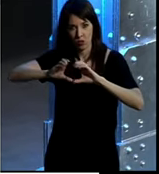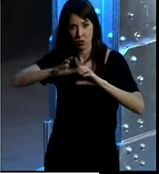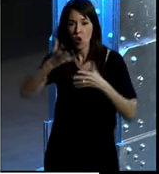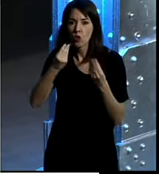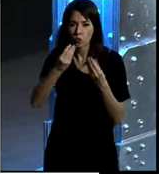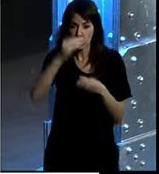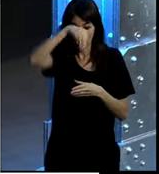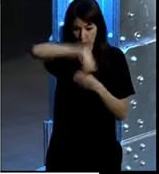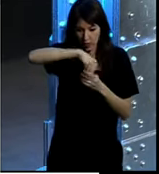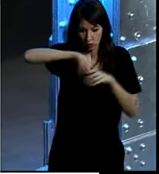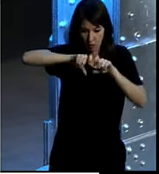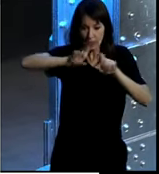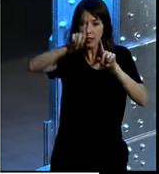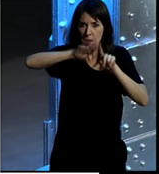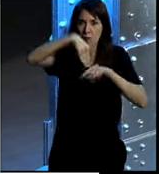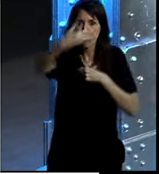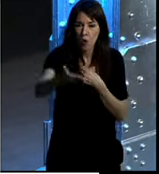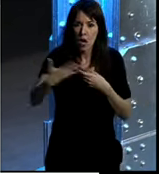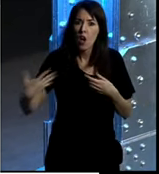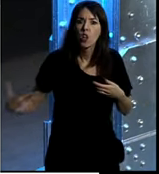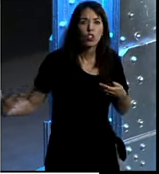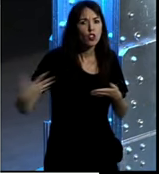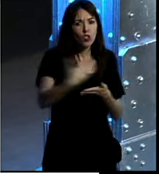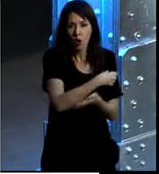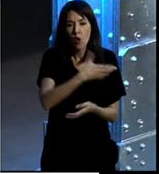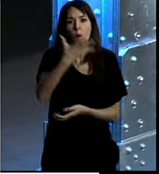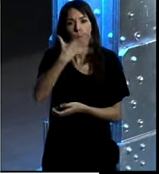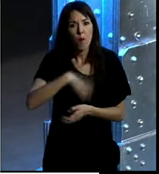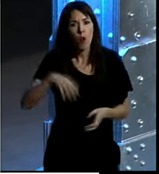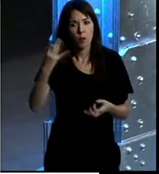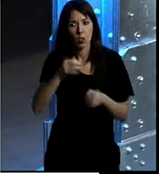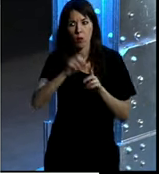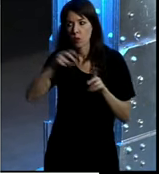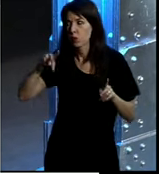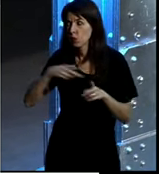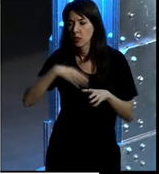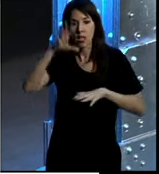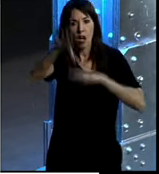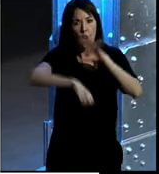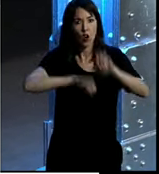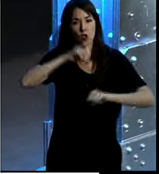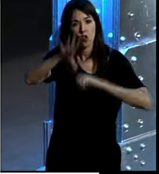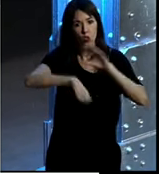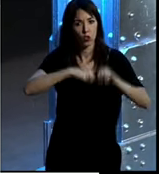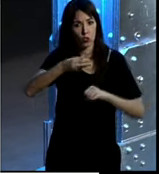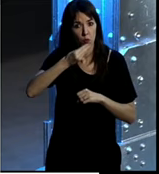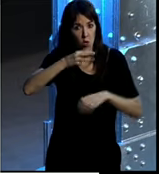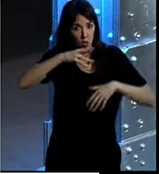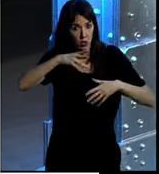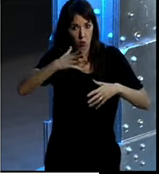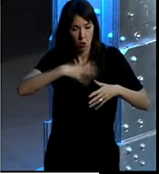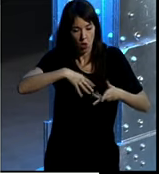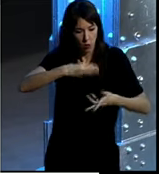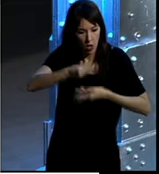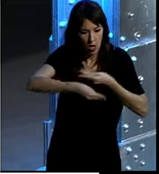interna como externamente, decir, somos todos los que podemos, desde el punto de vista de consumidores, actuar